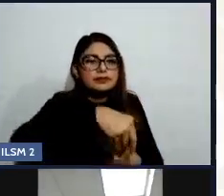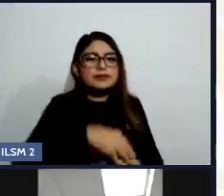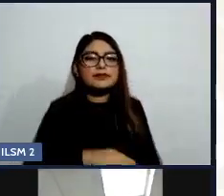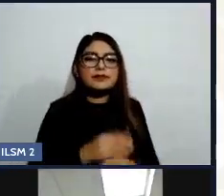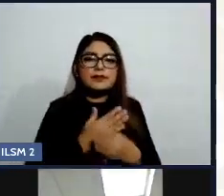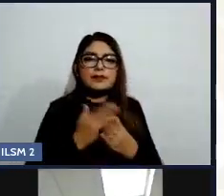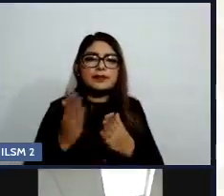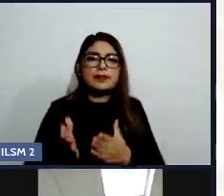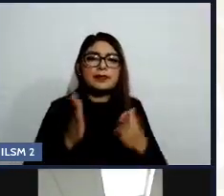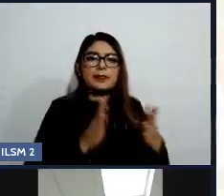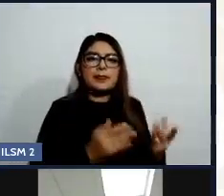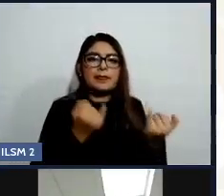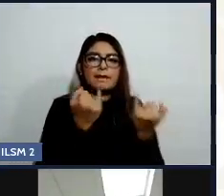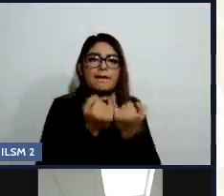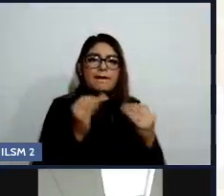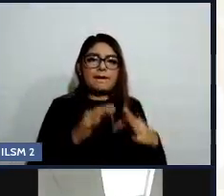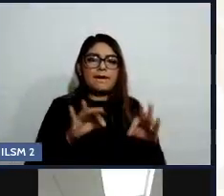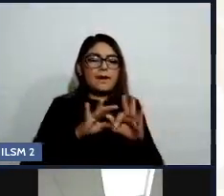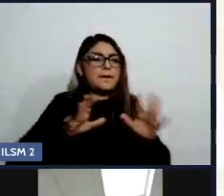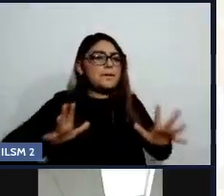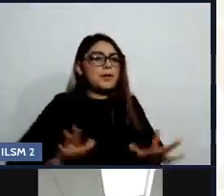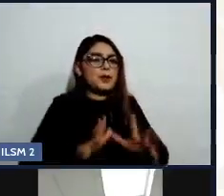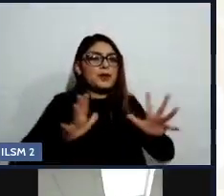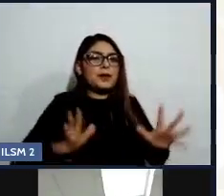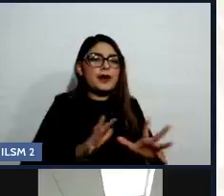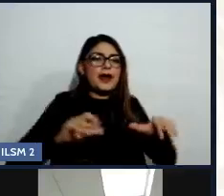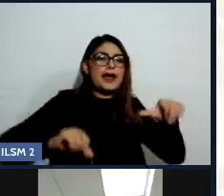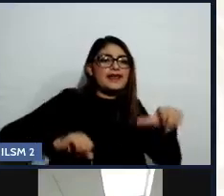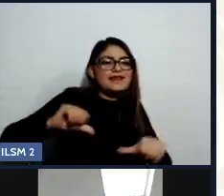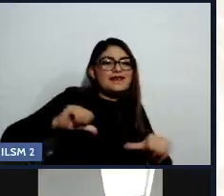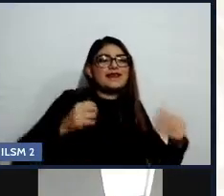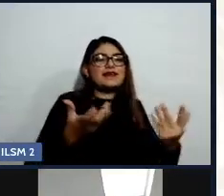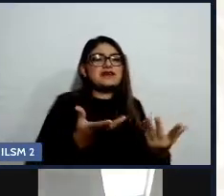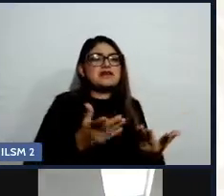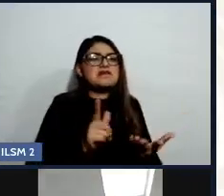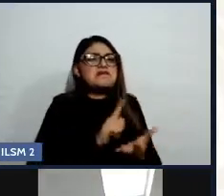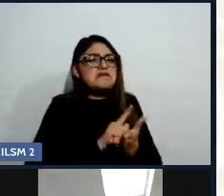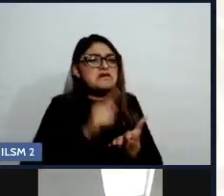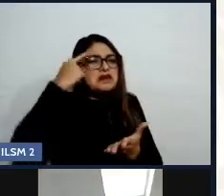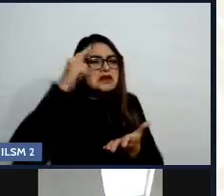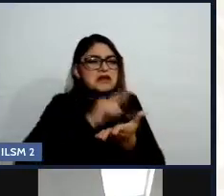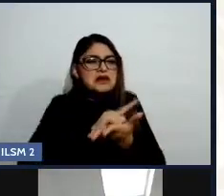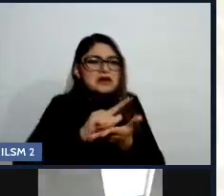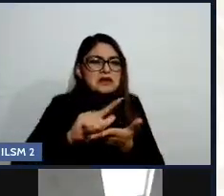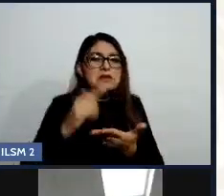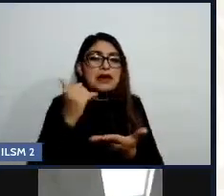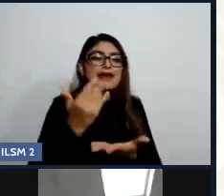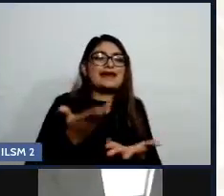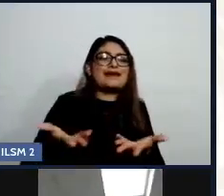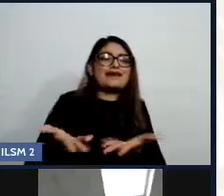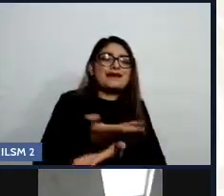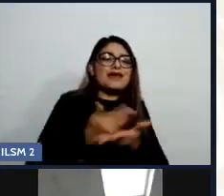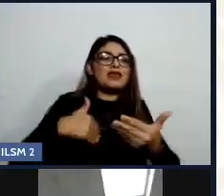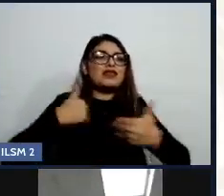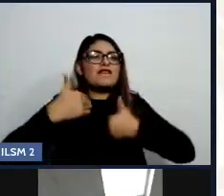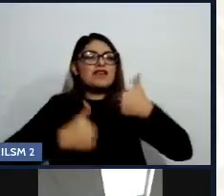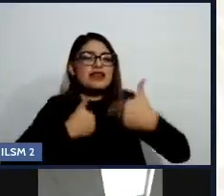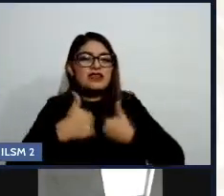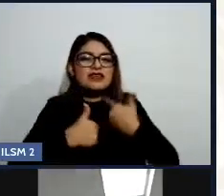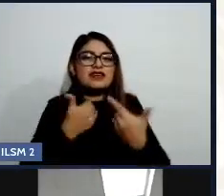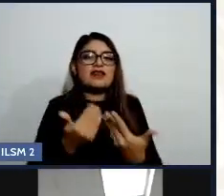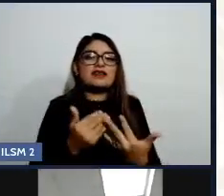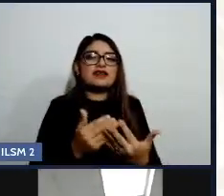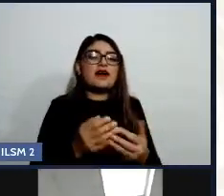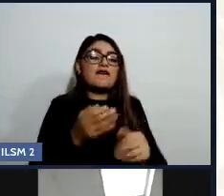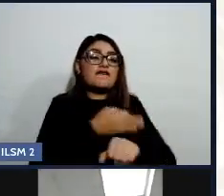actividades sanas, por supuesto, y divertidas. Fomentar ese tiempo de unión familiar y los valores.